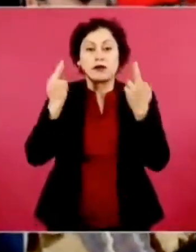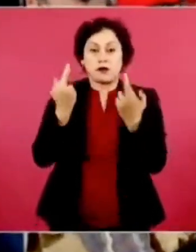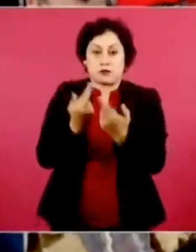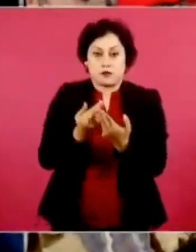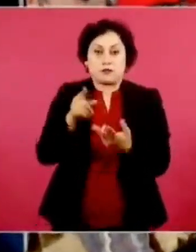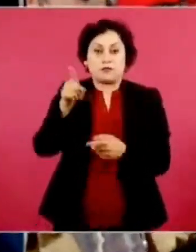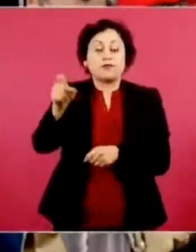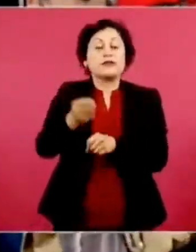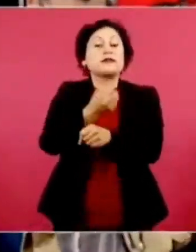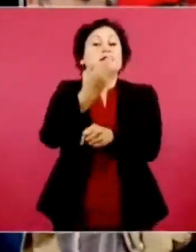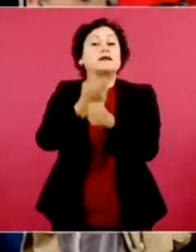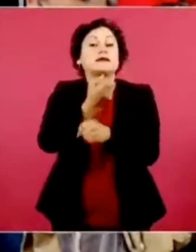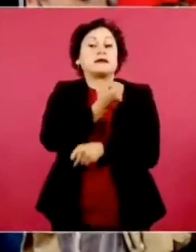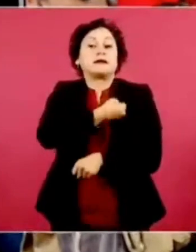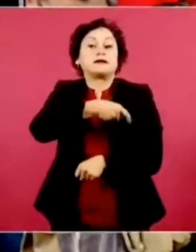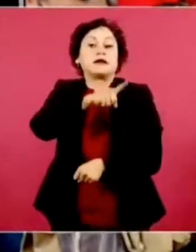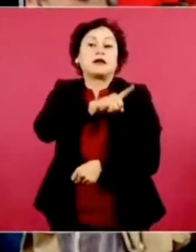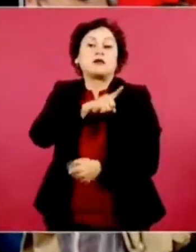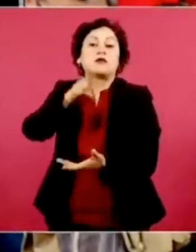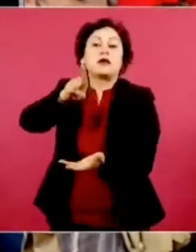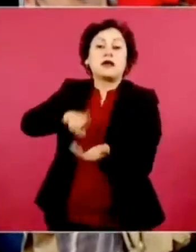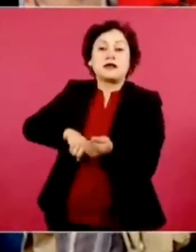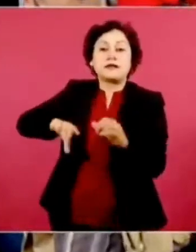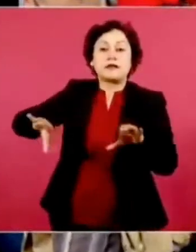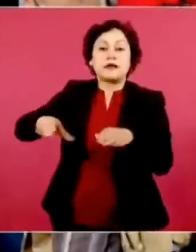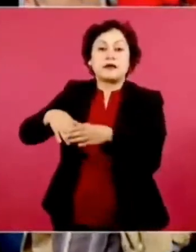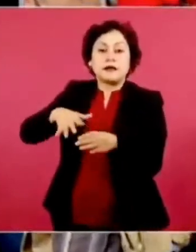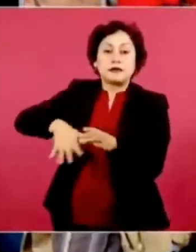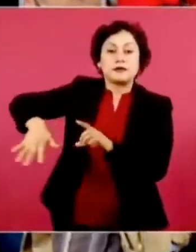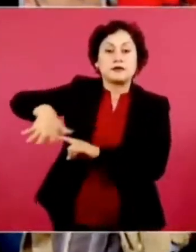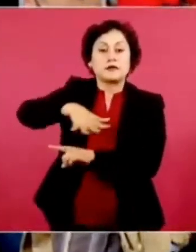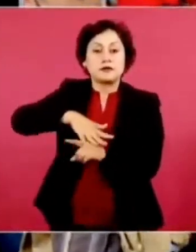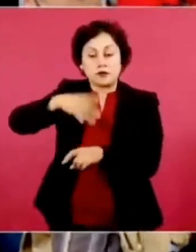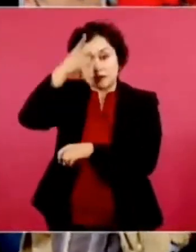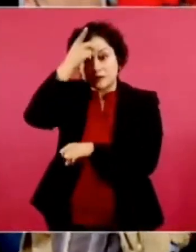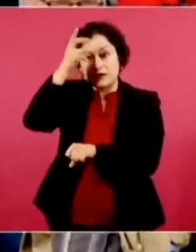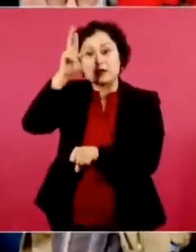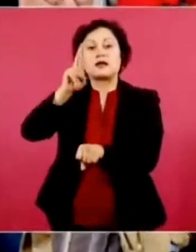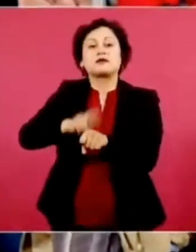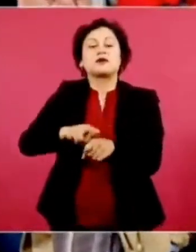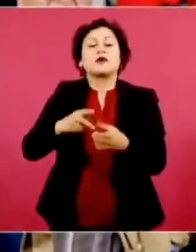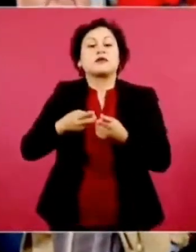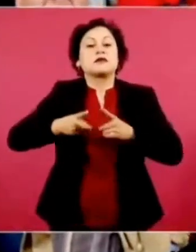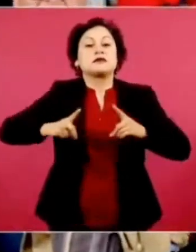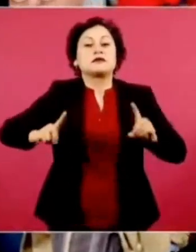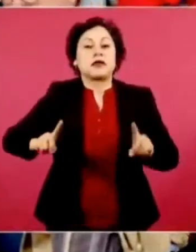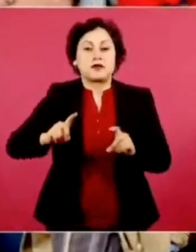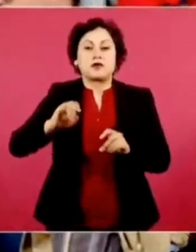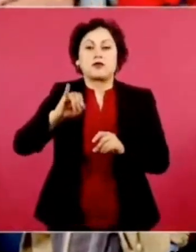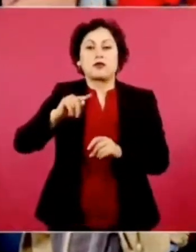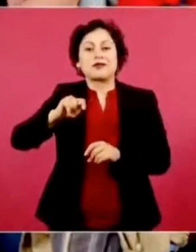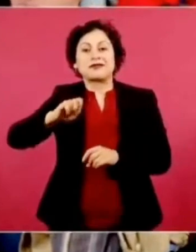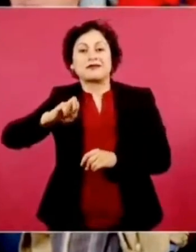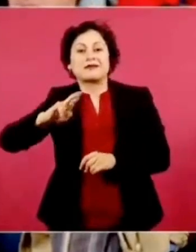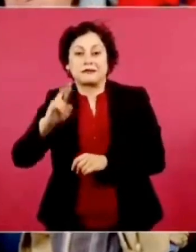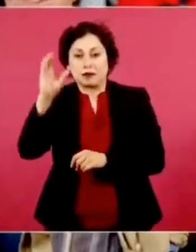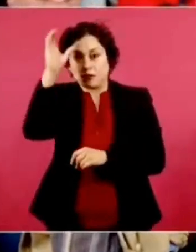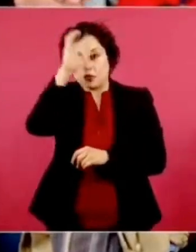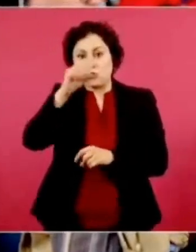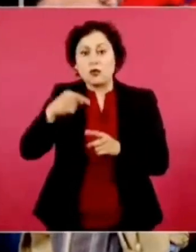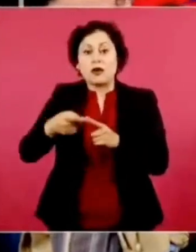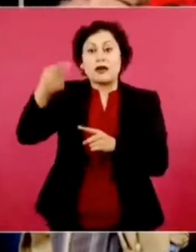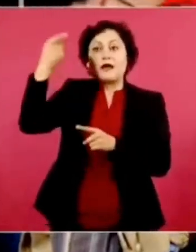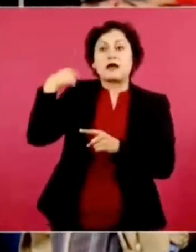Salud existe una Dirección de Medicina Tradicional y Desarrollo Intercultural creada desde el 2020. Esta